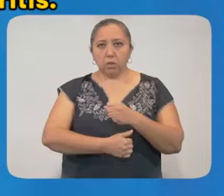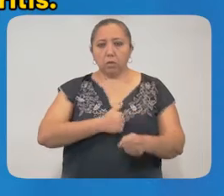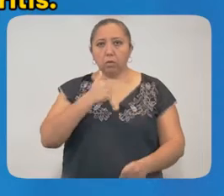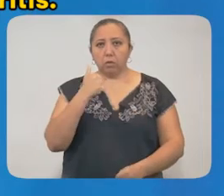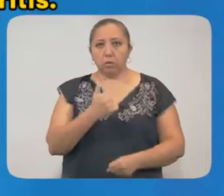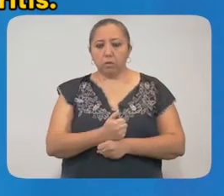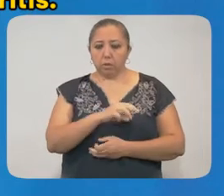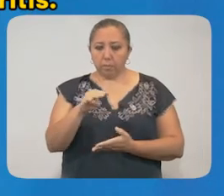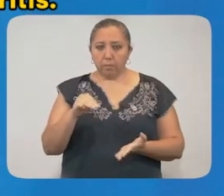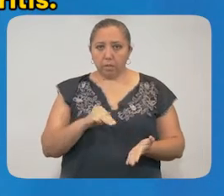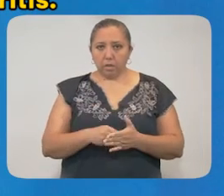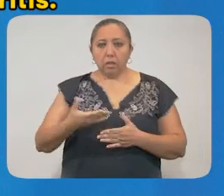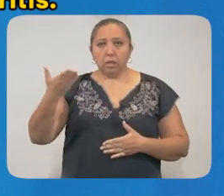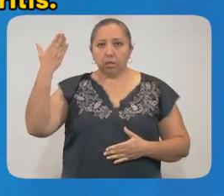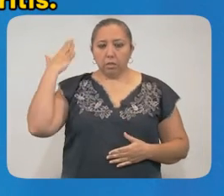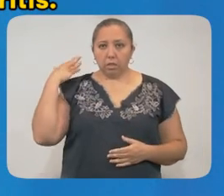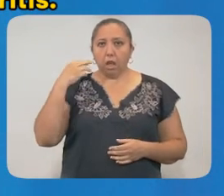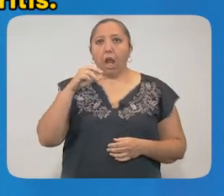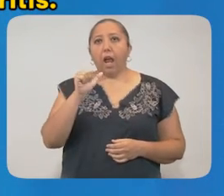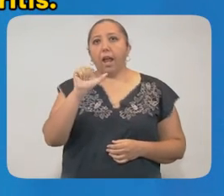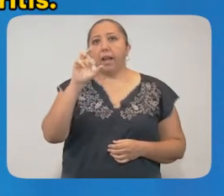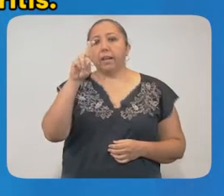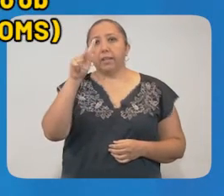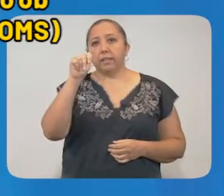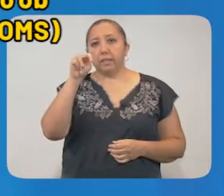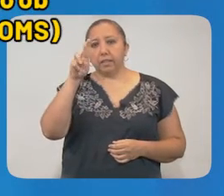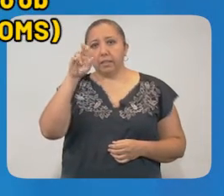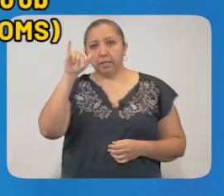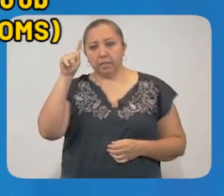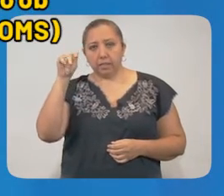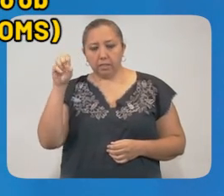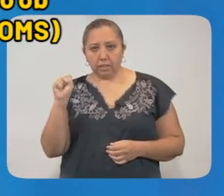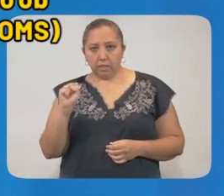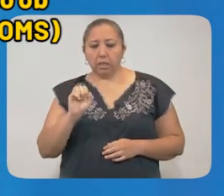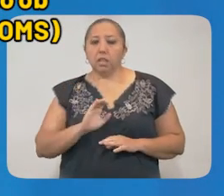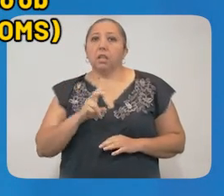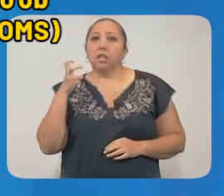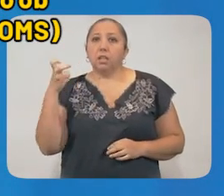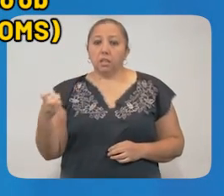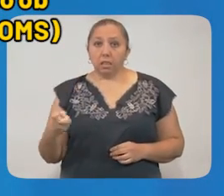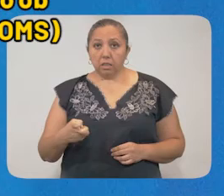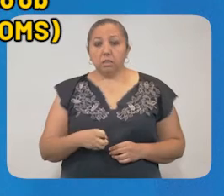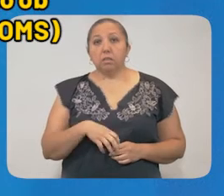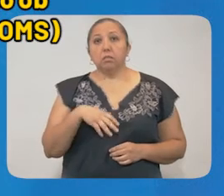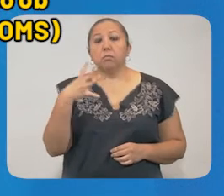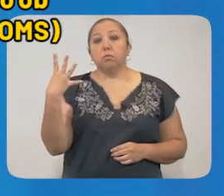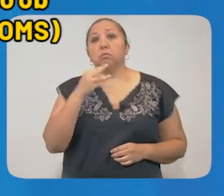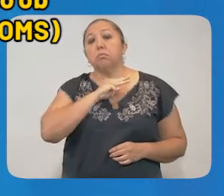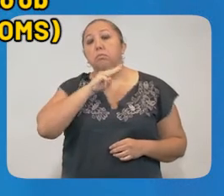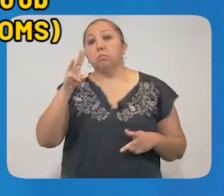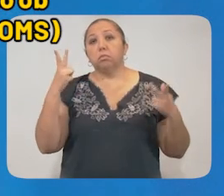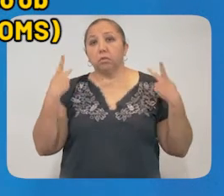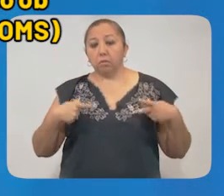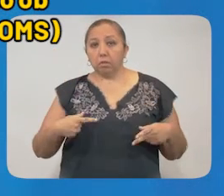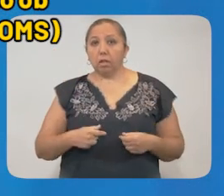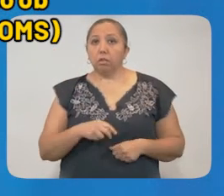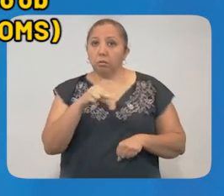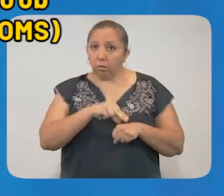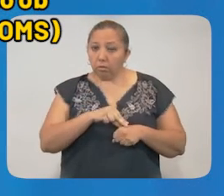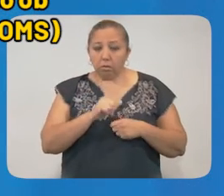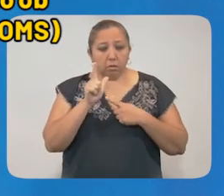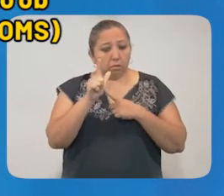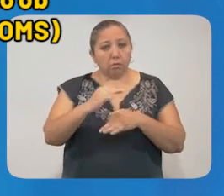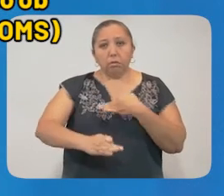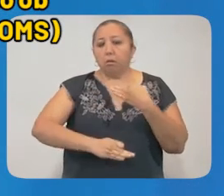de Mérida, con antecedente de artritis reumatoide. Tras la confirmación de estos sensibles hechos, el personal médico siguió los